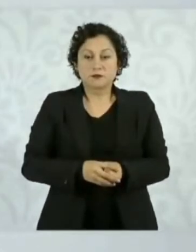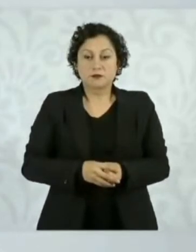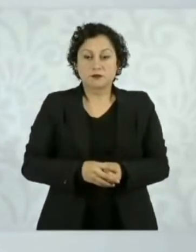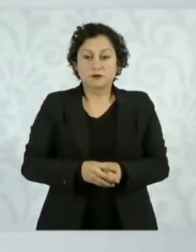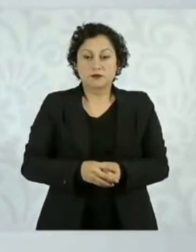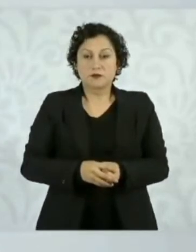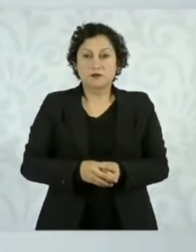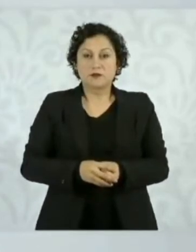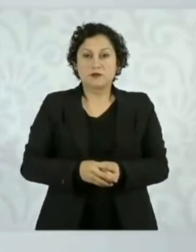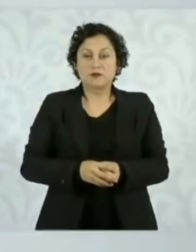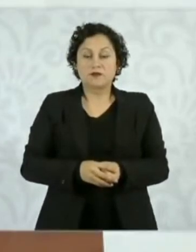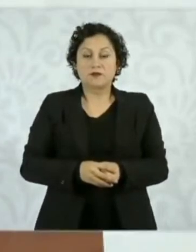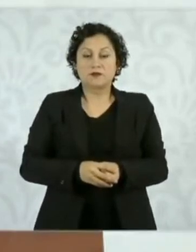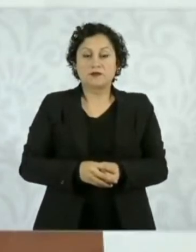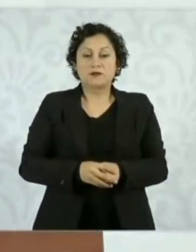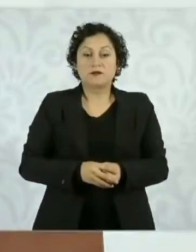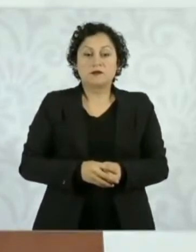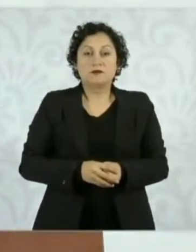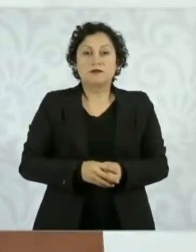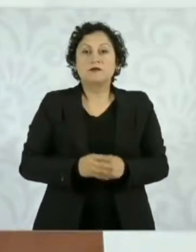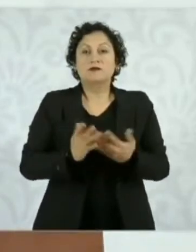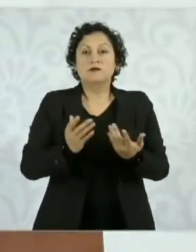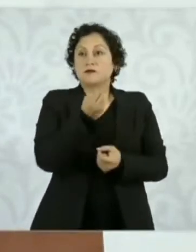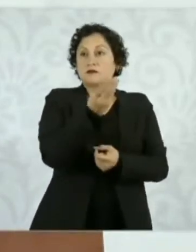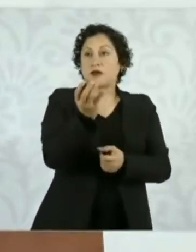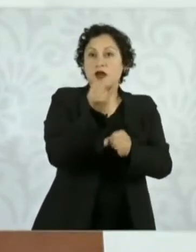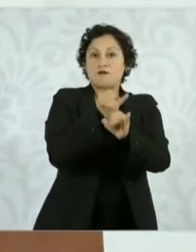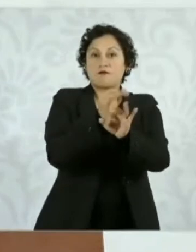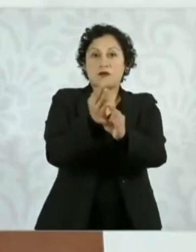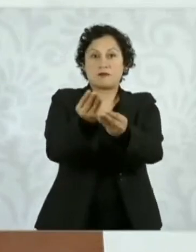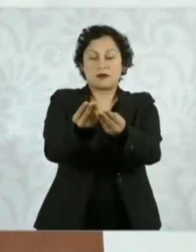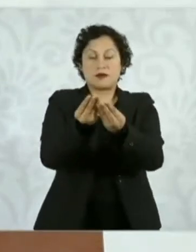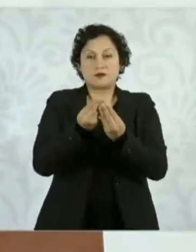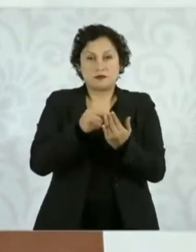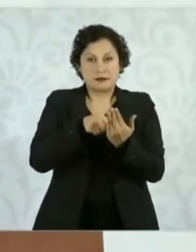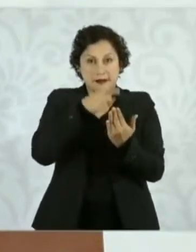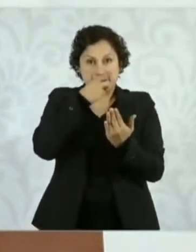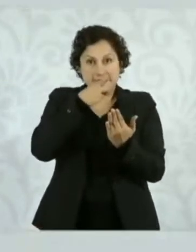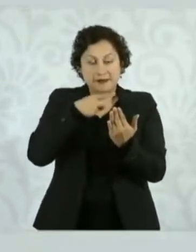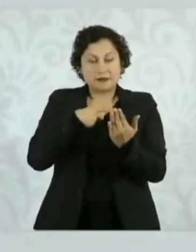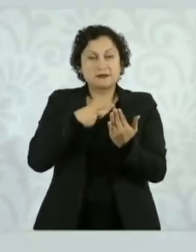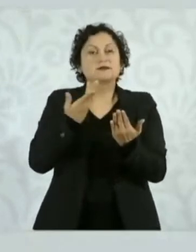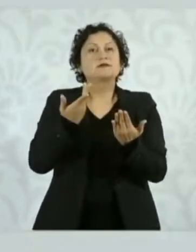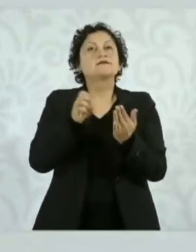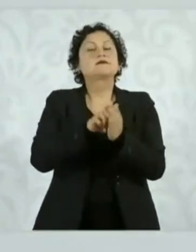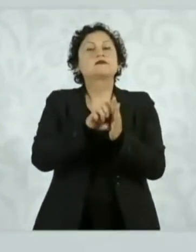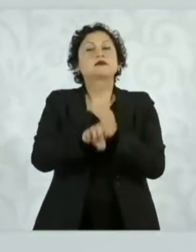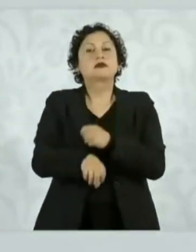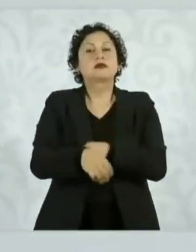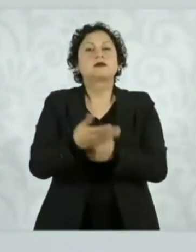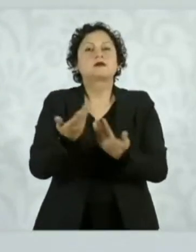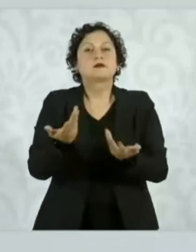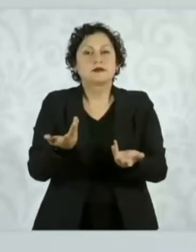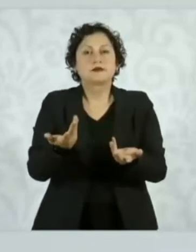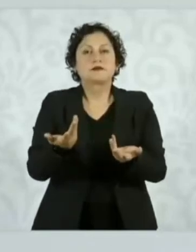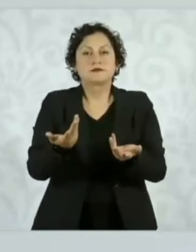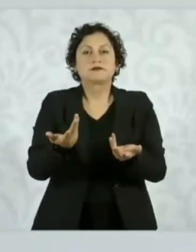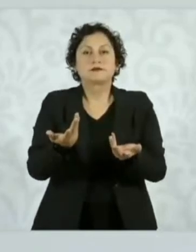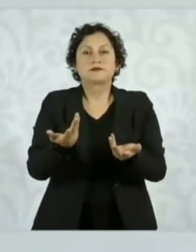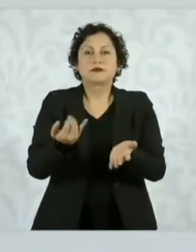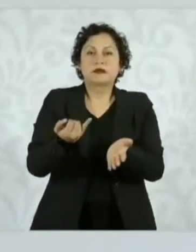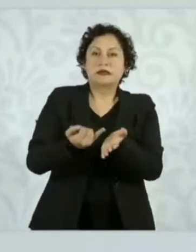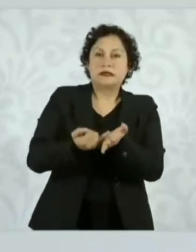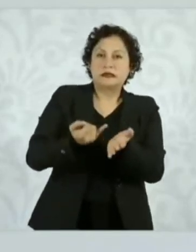De acuerdo con lo que me informan, una parte tiene que ver con las modificaciones de